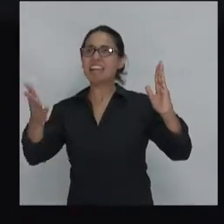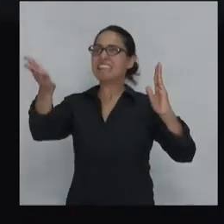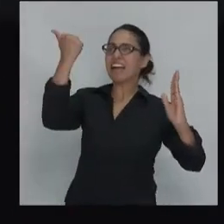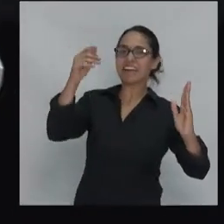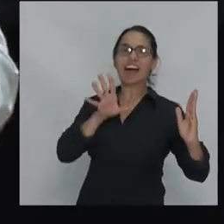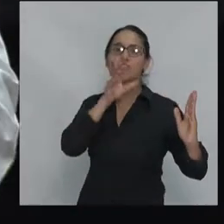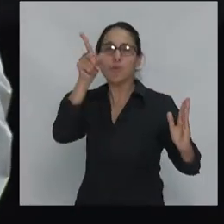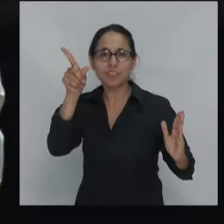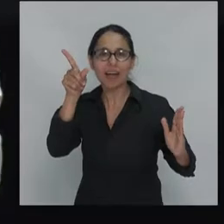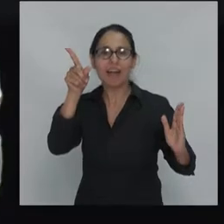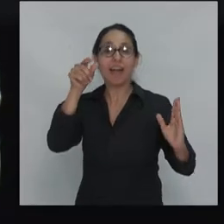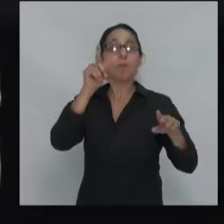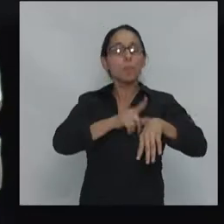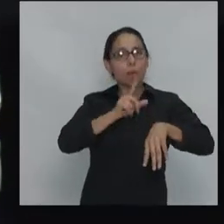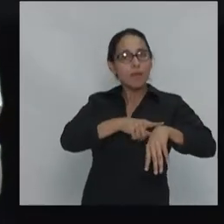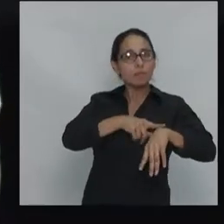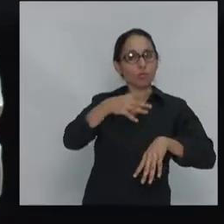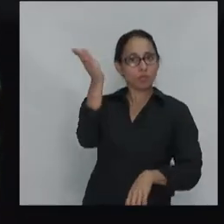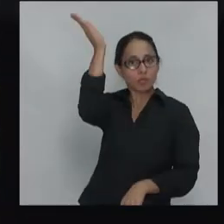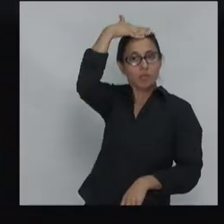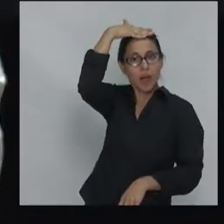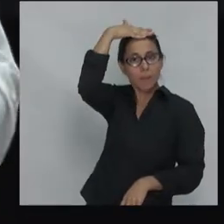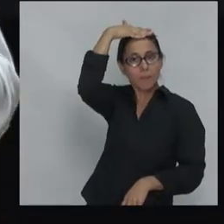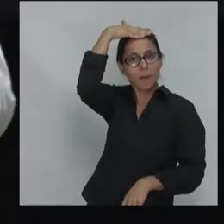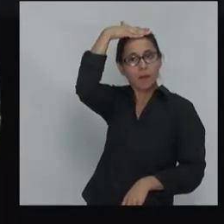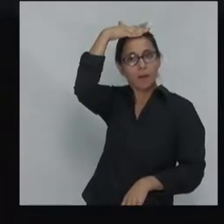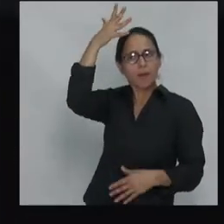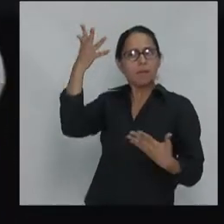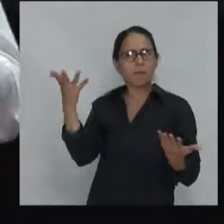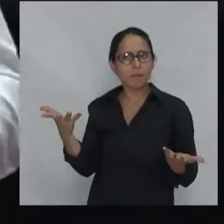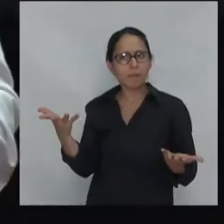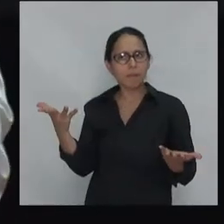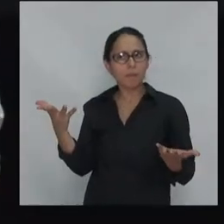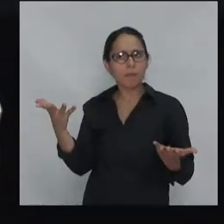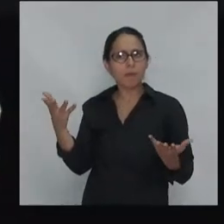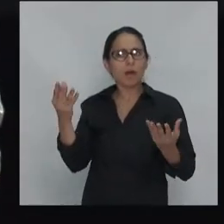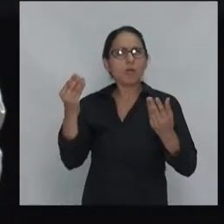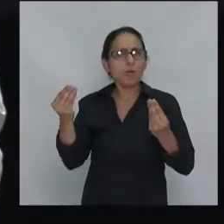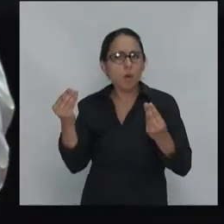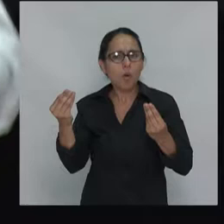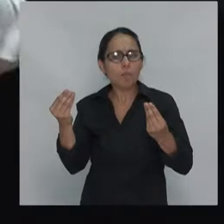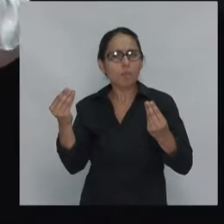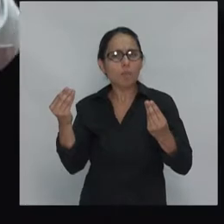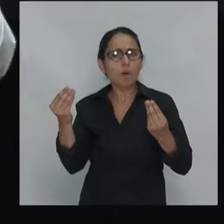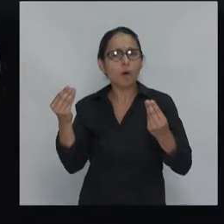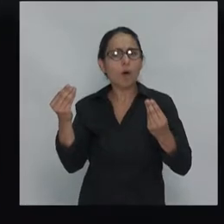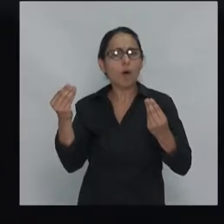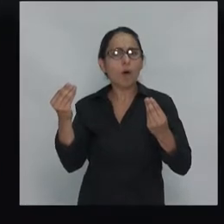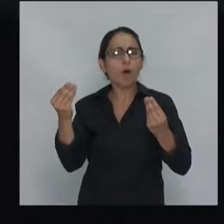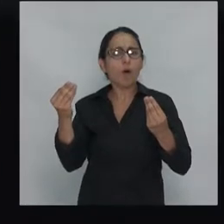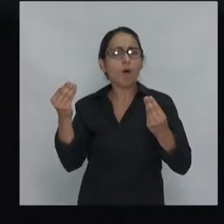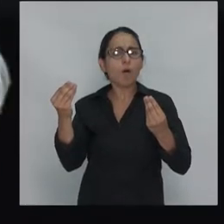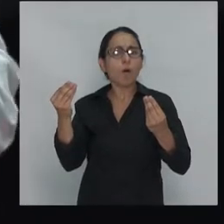tiempo de Trump como se construyen esas condiciones o puede